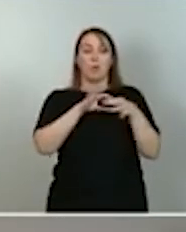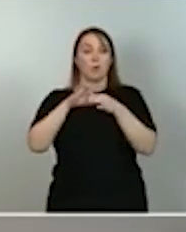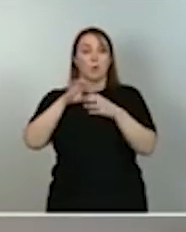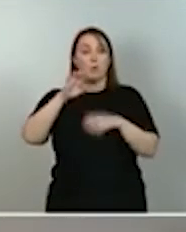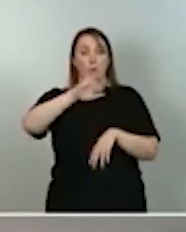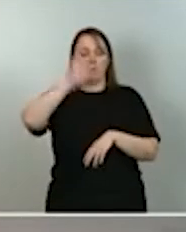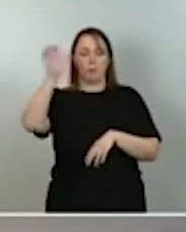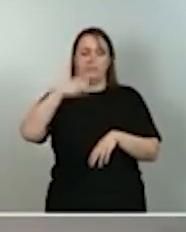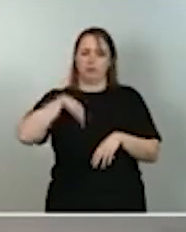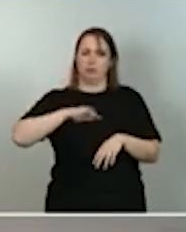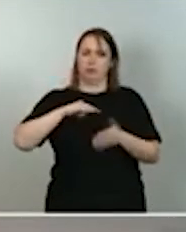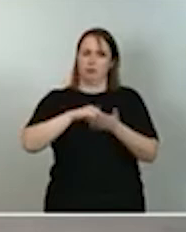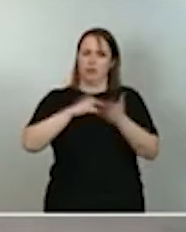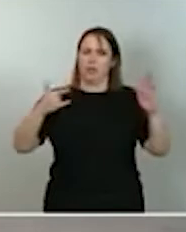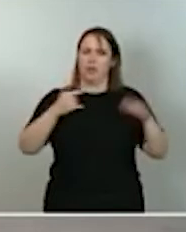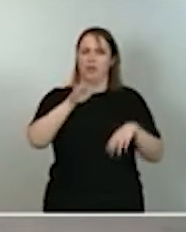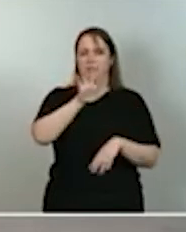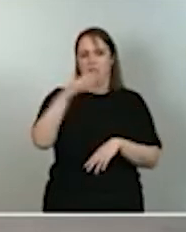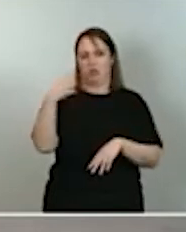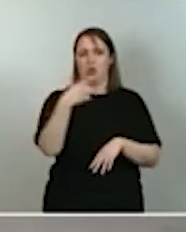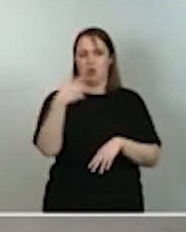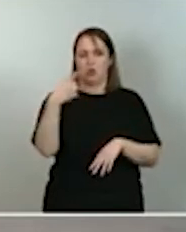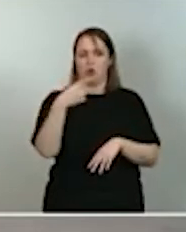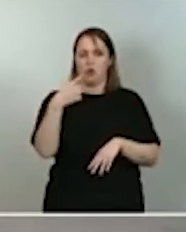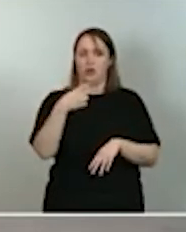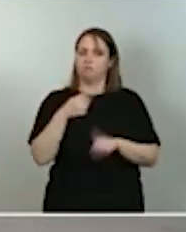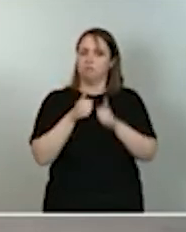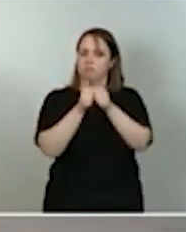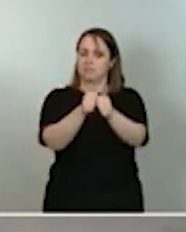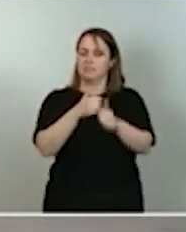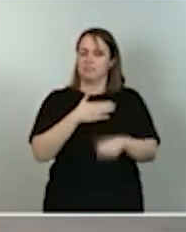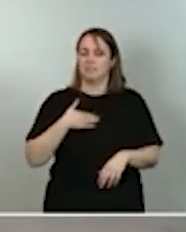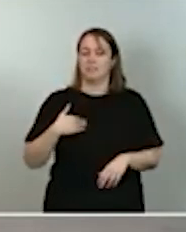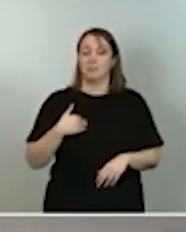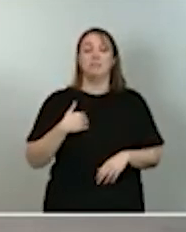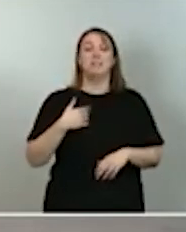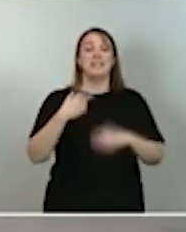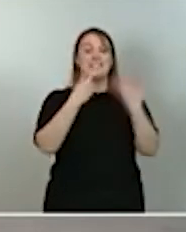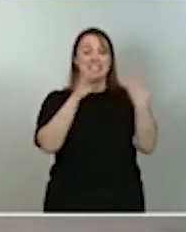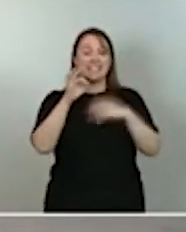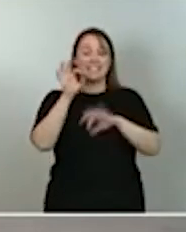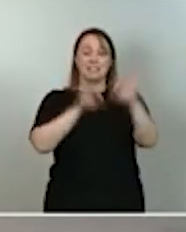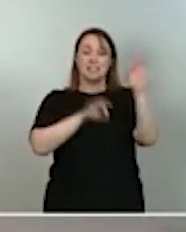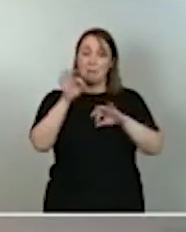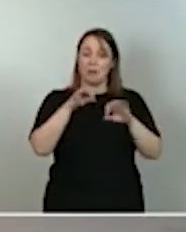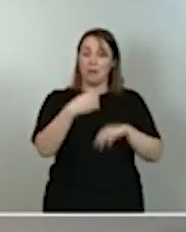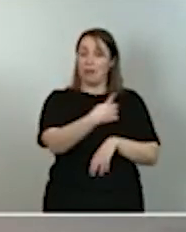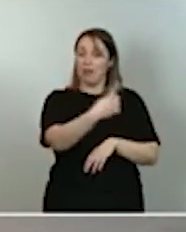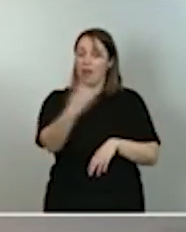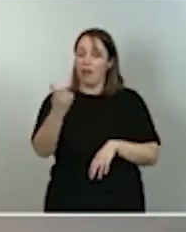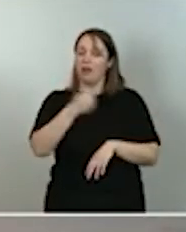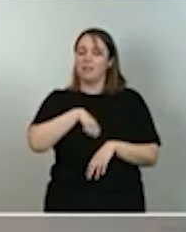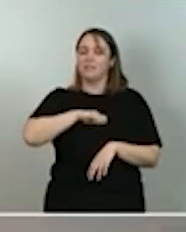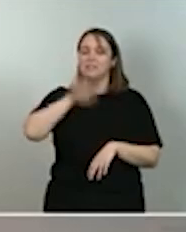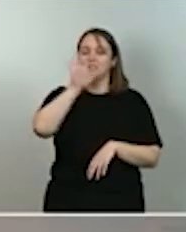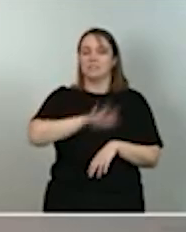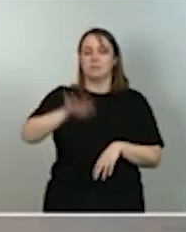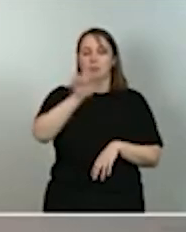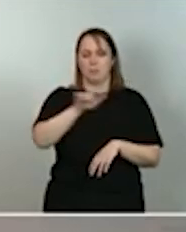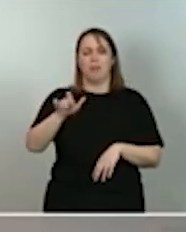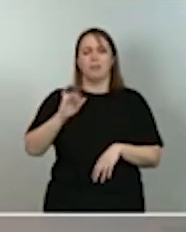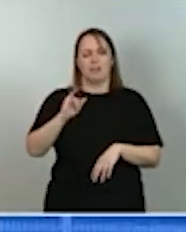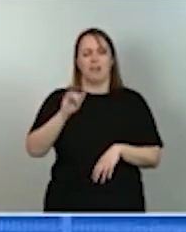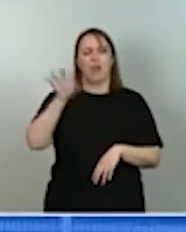5G, con el objetivo de que el 70% de la población disponga de cobertura 5G. En tercer lugar,